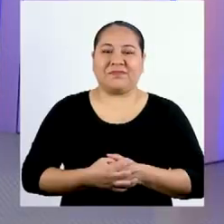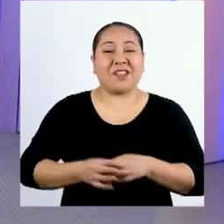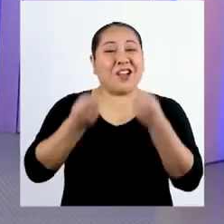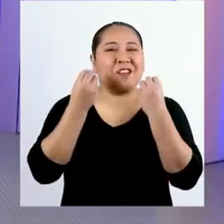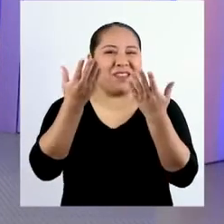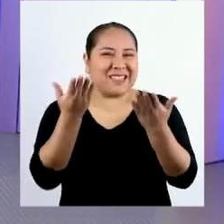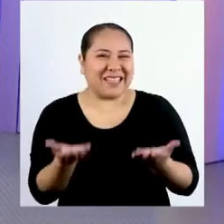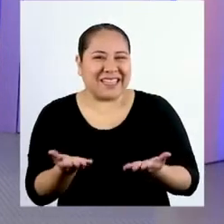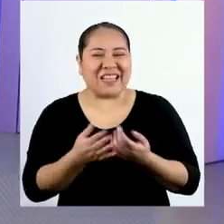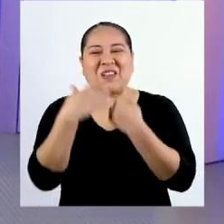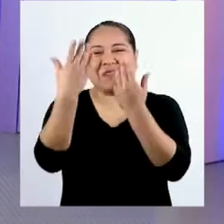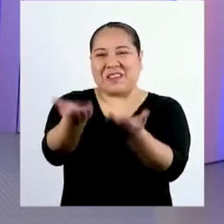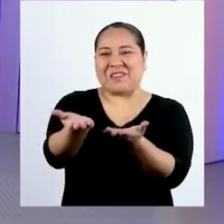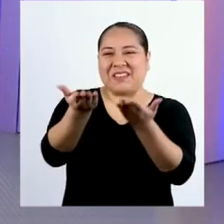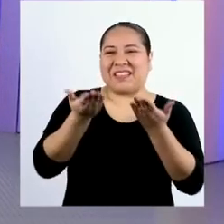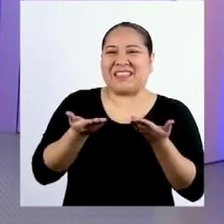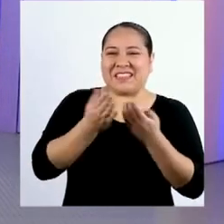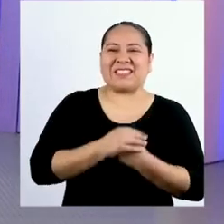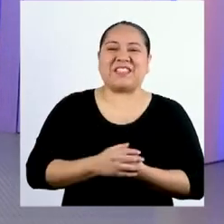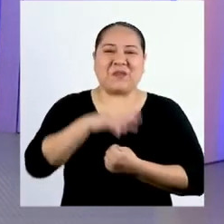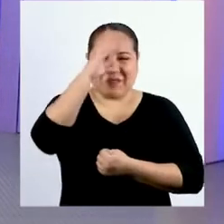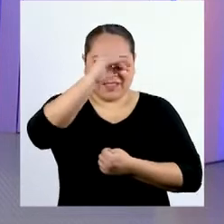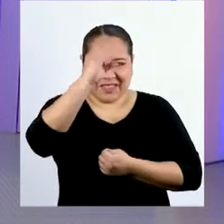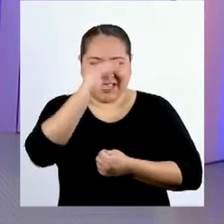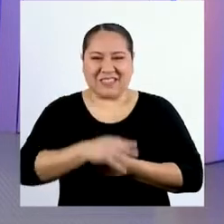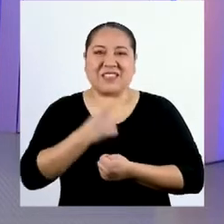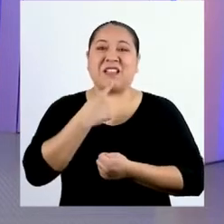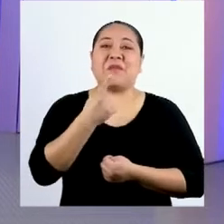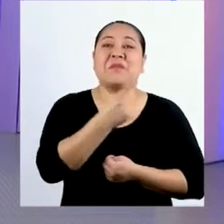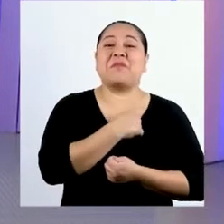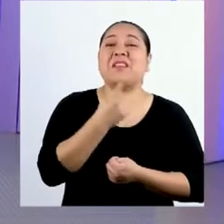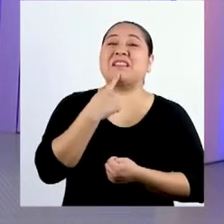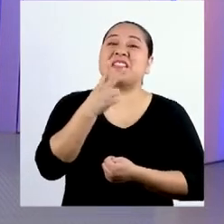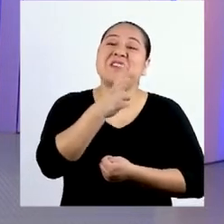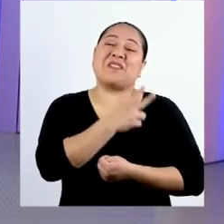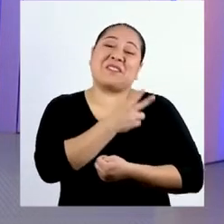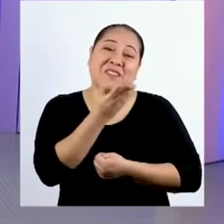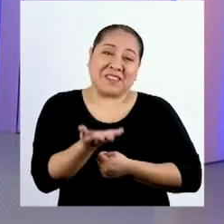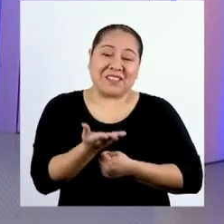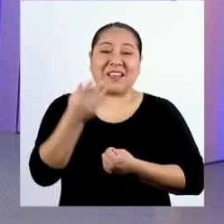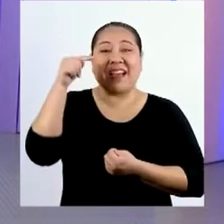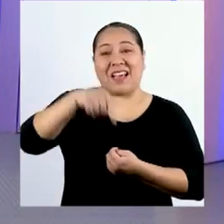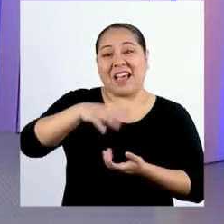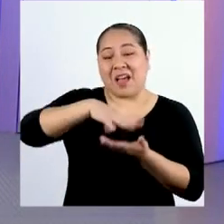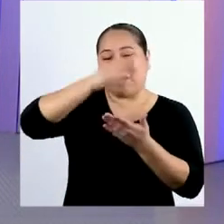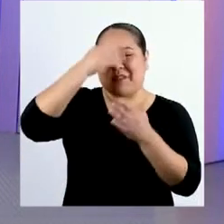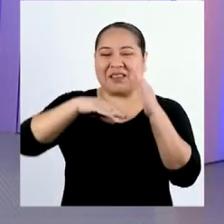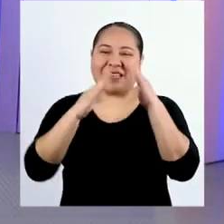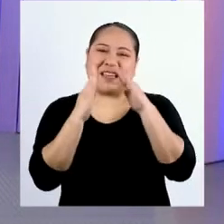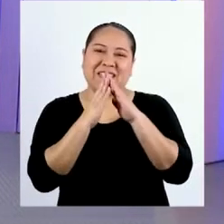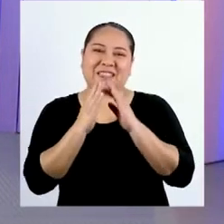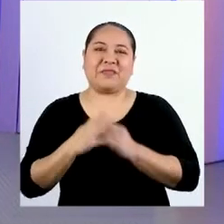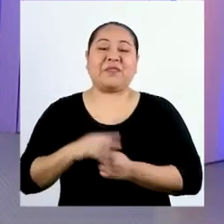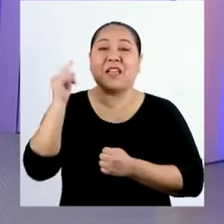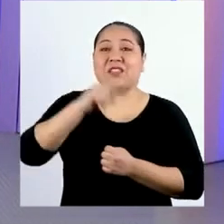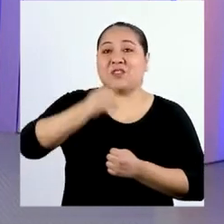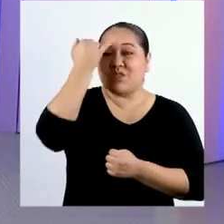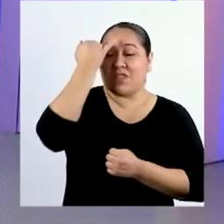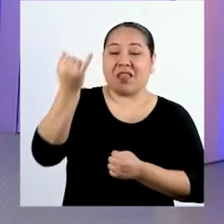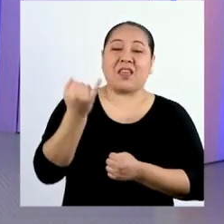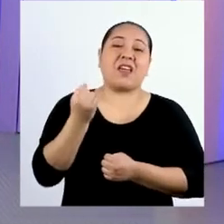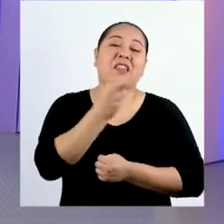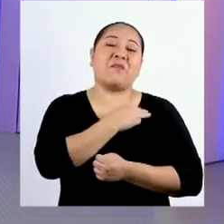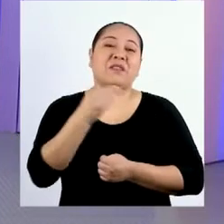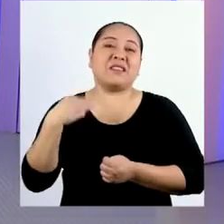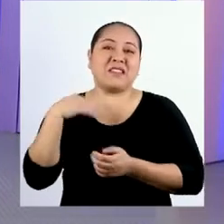¿Cómo están? Bienvenidas y bienvenidos, chicas y chicos de primero y segundo de secundaria a Aprendo en Casa. Esta es